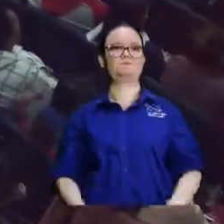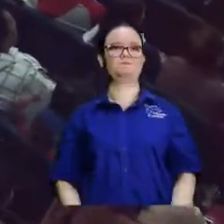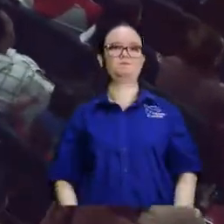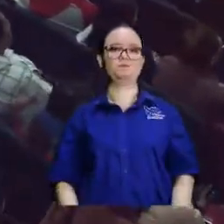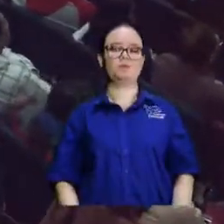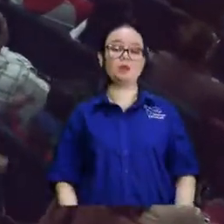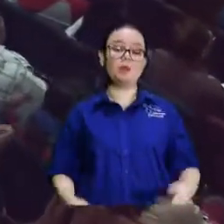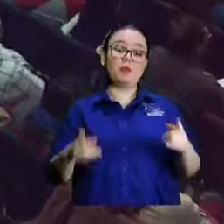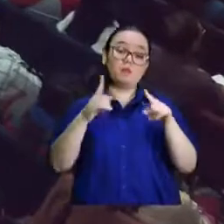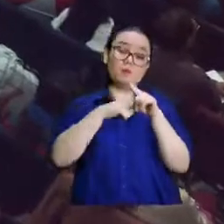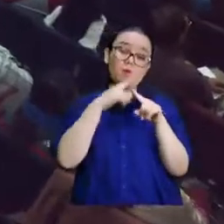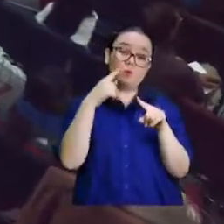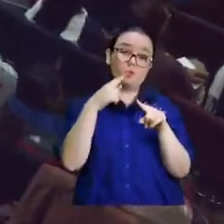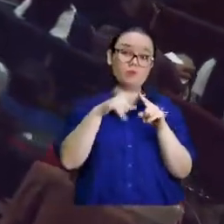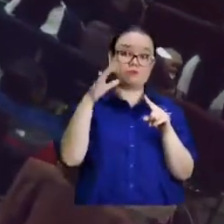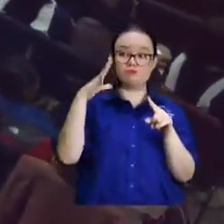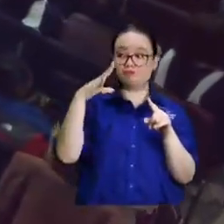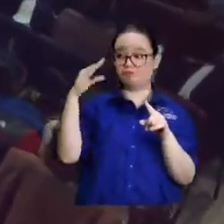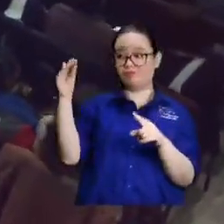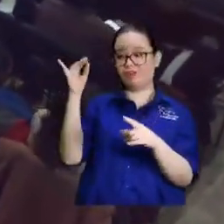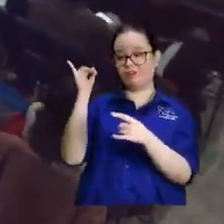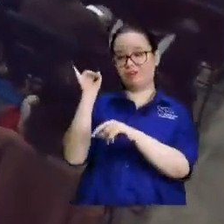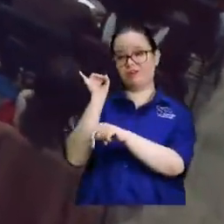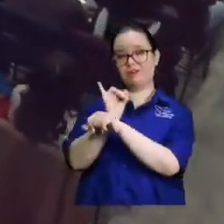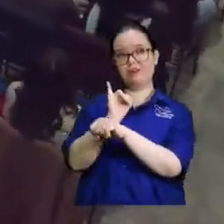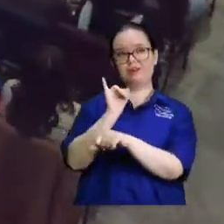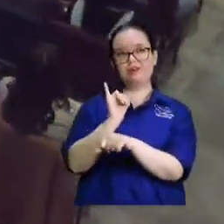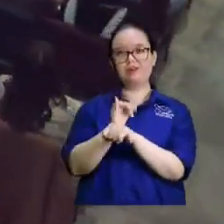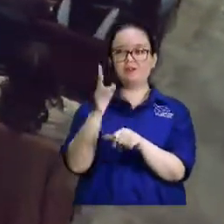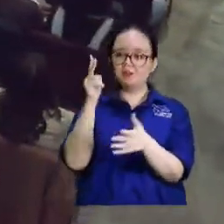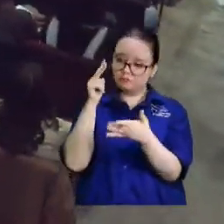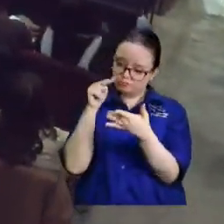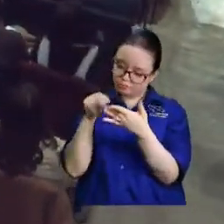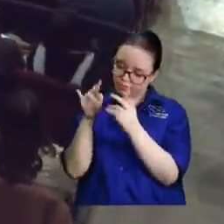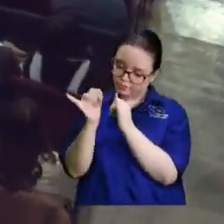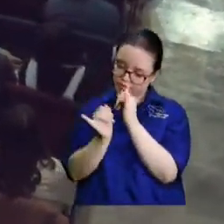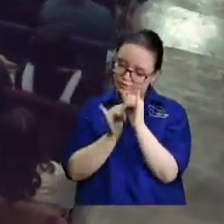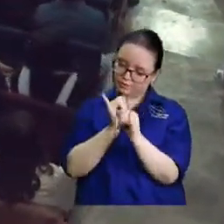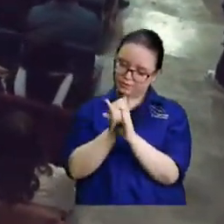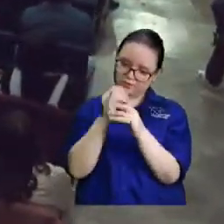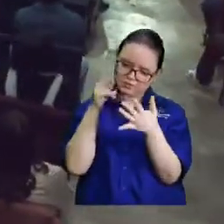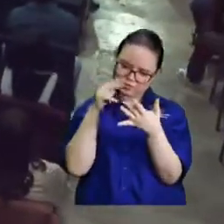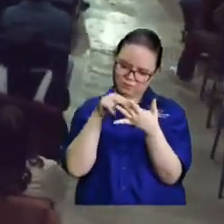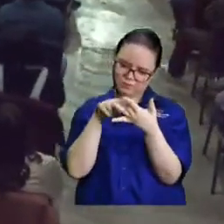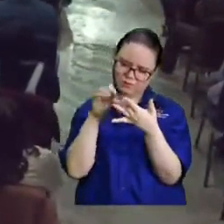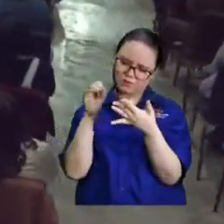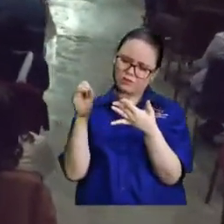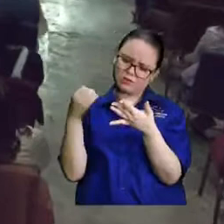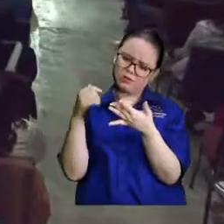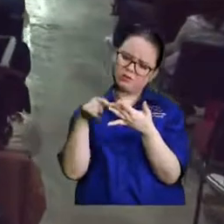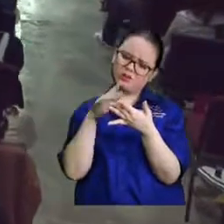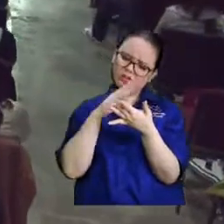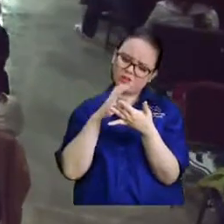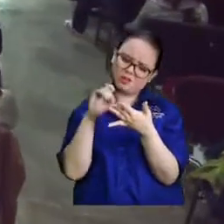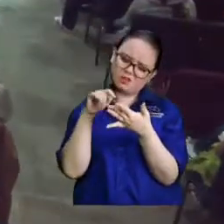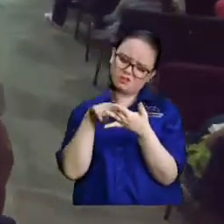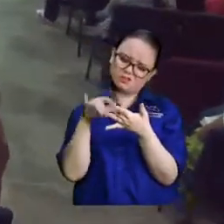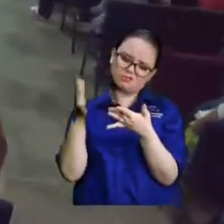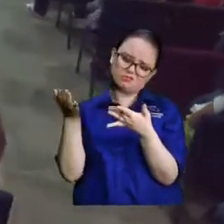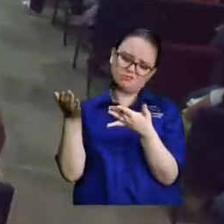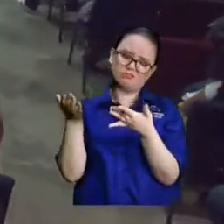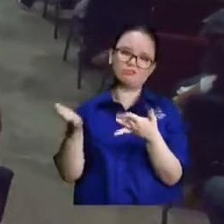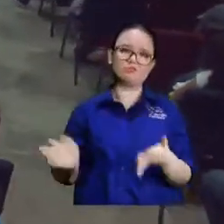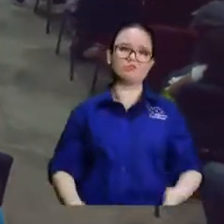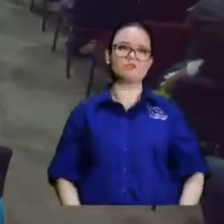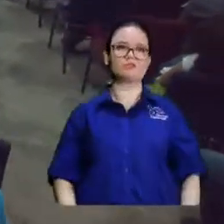pero si cuando sale de aquí de un culto lo que van a hacer es a meterse a ver voy a ver esas doctrinas ya que él las mencionó